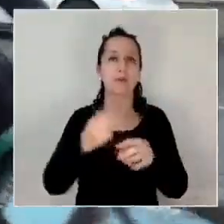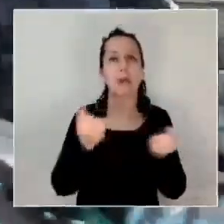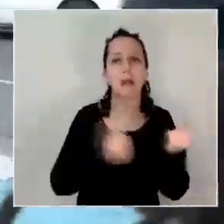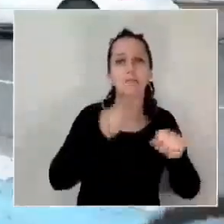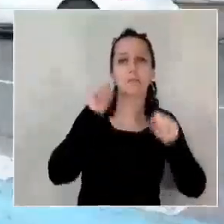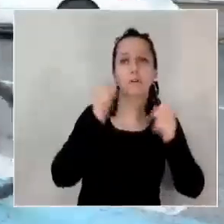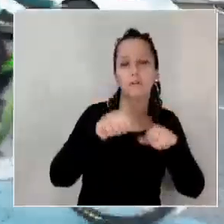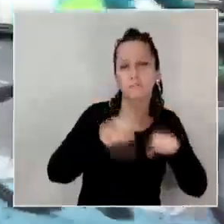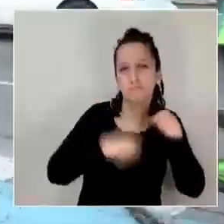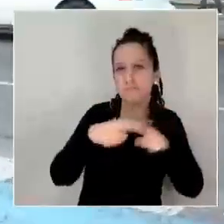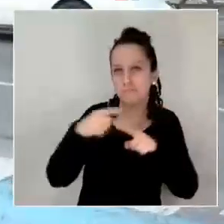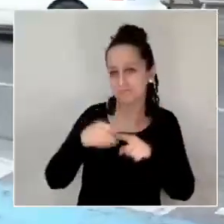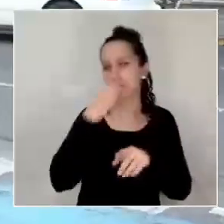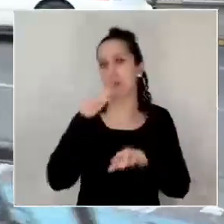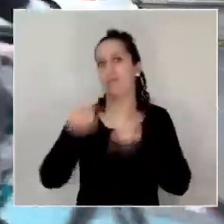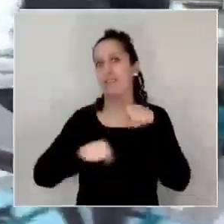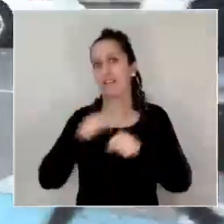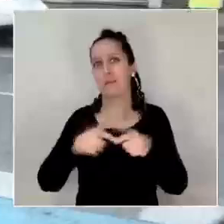tiene más usuarios.